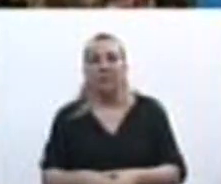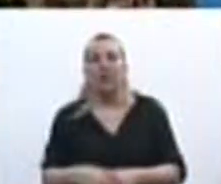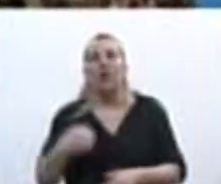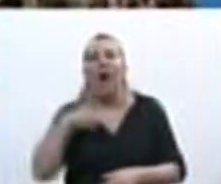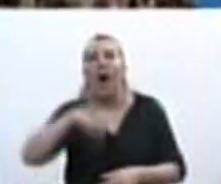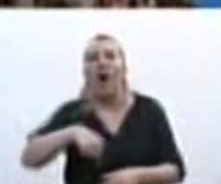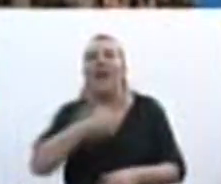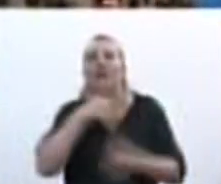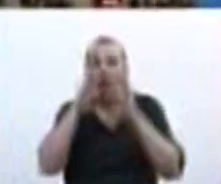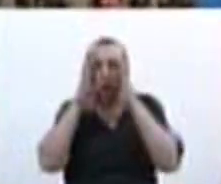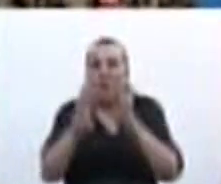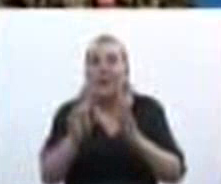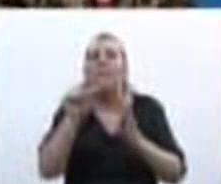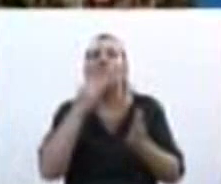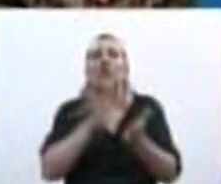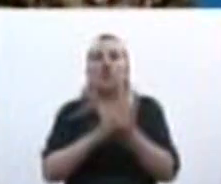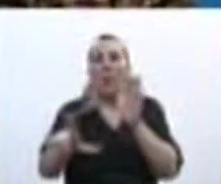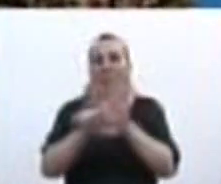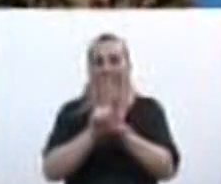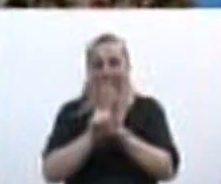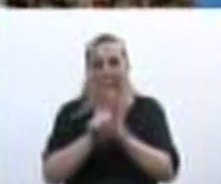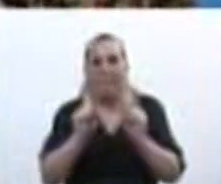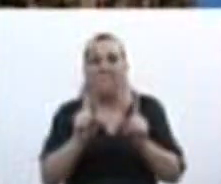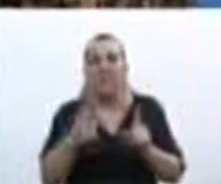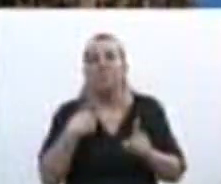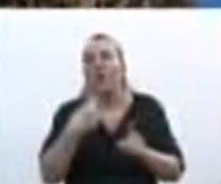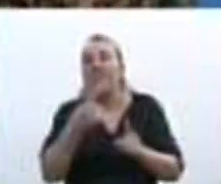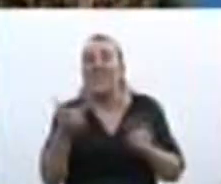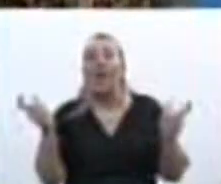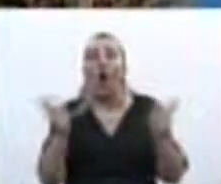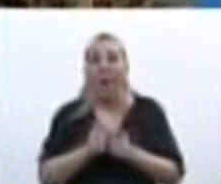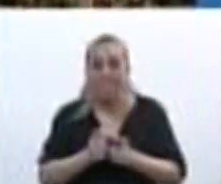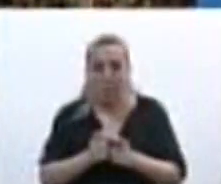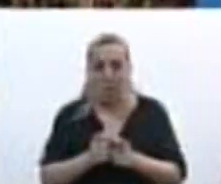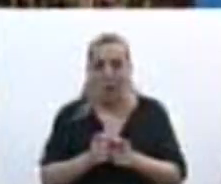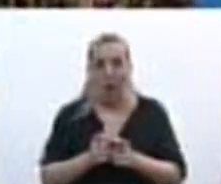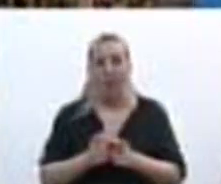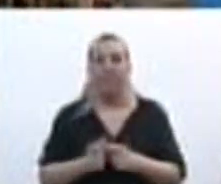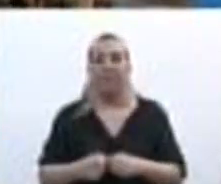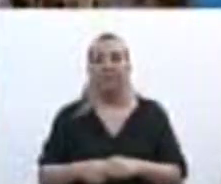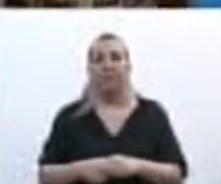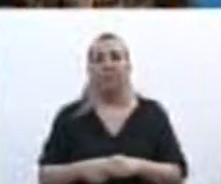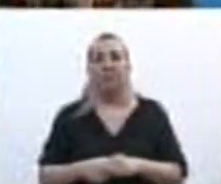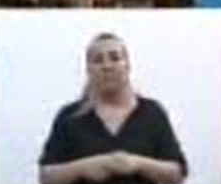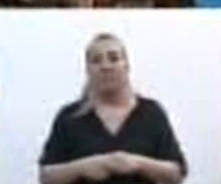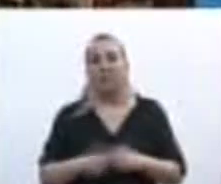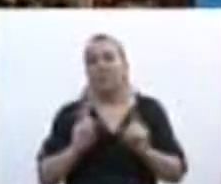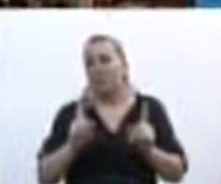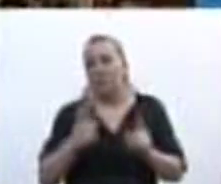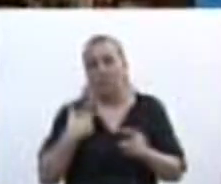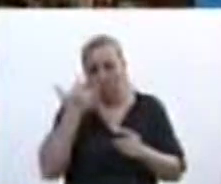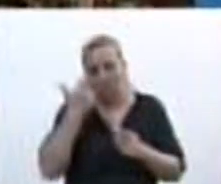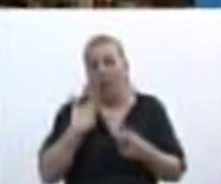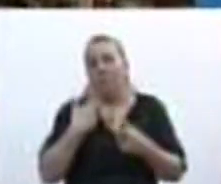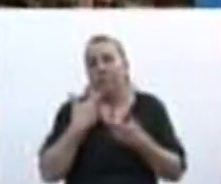concentrarme un poquitito en la ley como lo he dicho en la comisión y lo he dicho públicamente